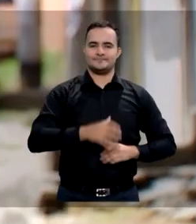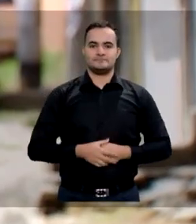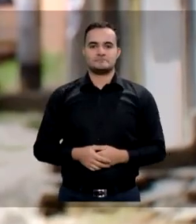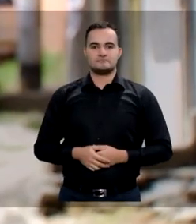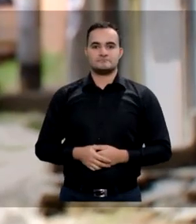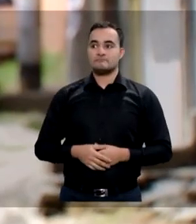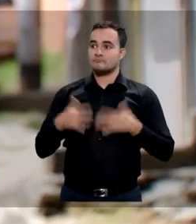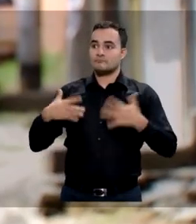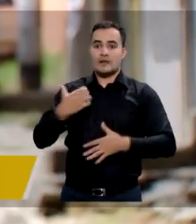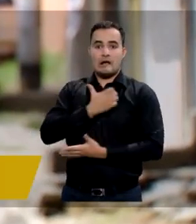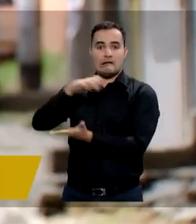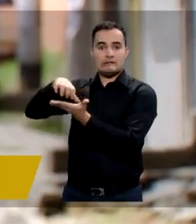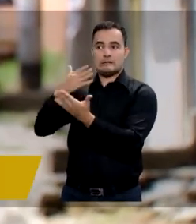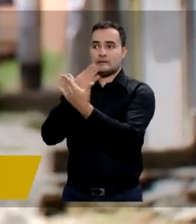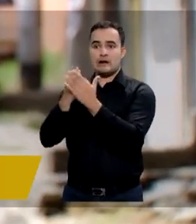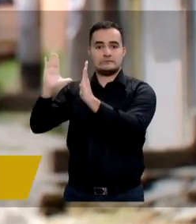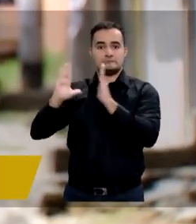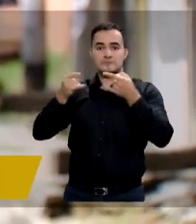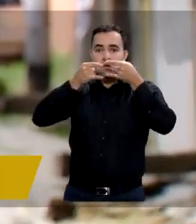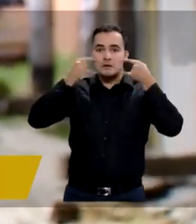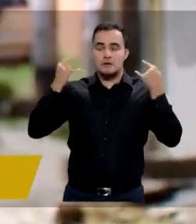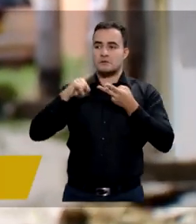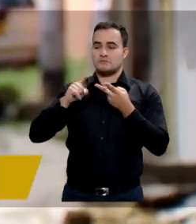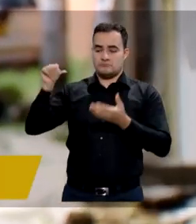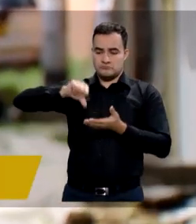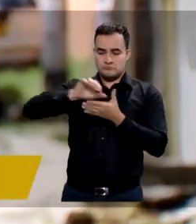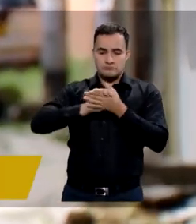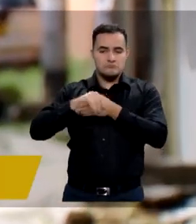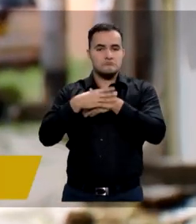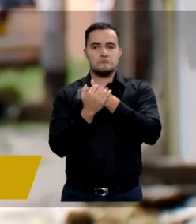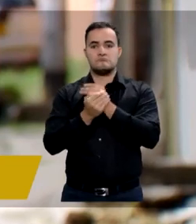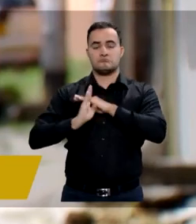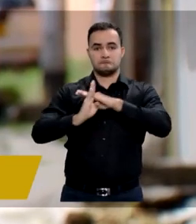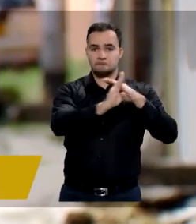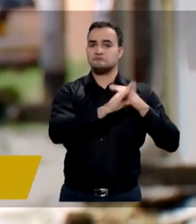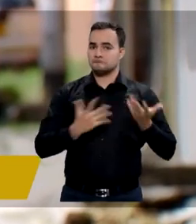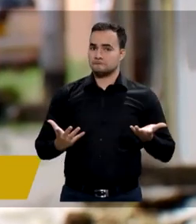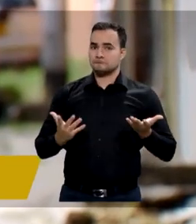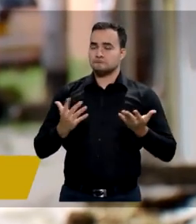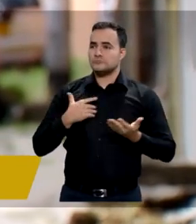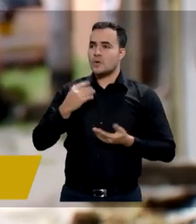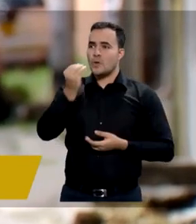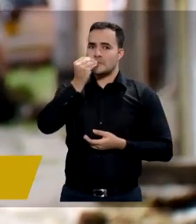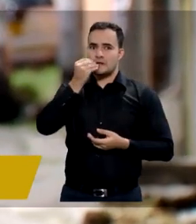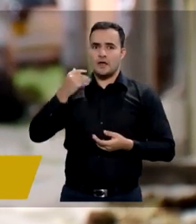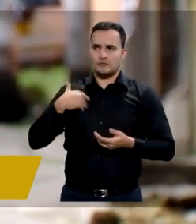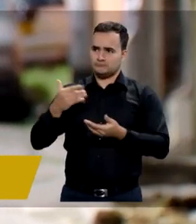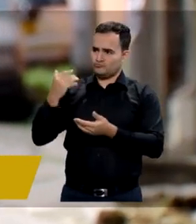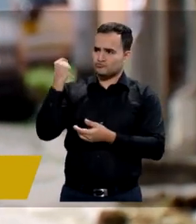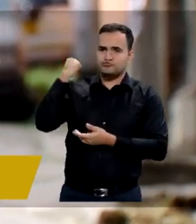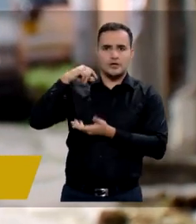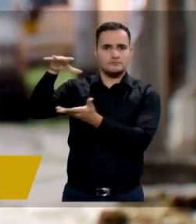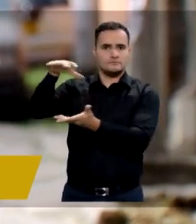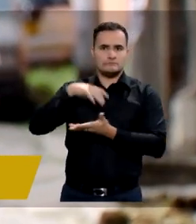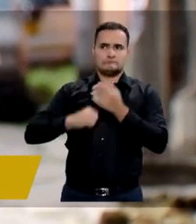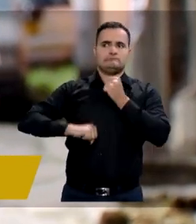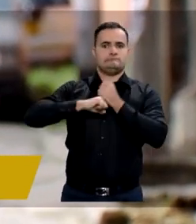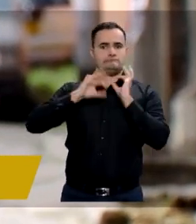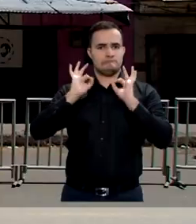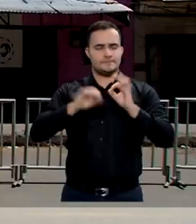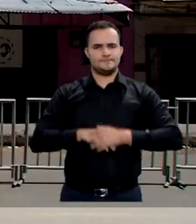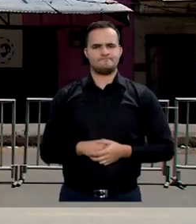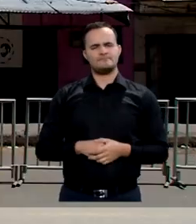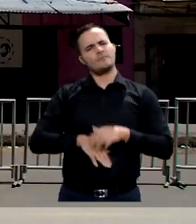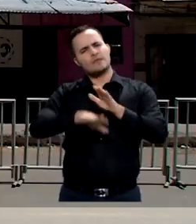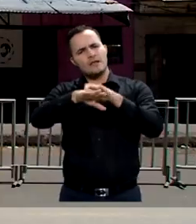Sí, en el momento la Alcaldía nos ha regalado tapabocas, desinfectantes y la ayuda alimentaria que nos dio estos días.